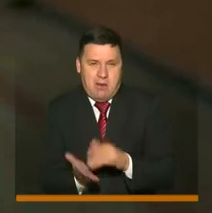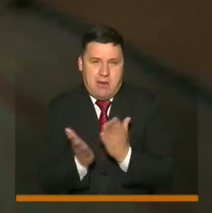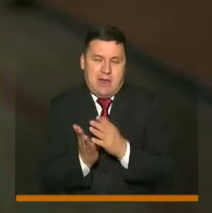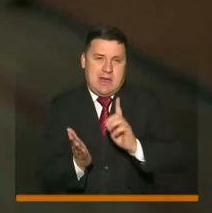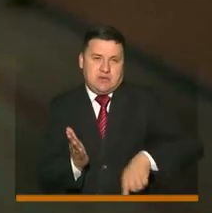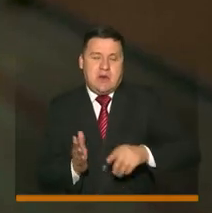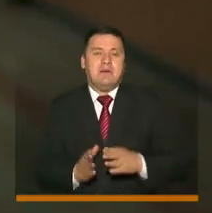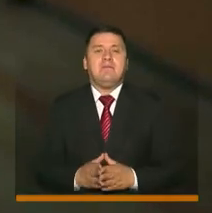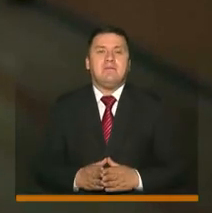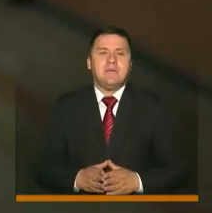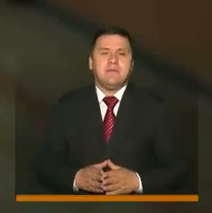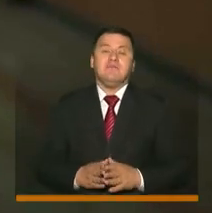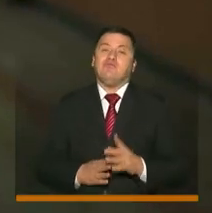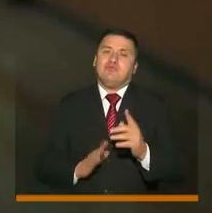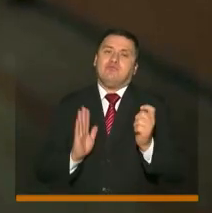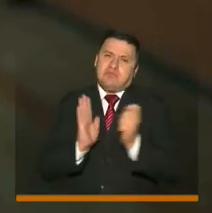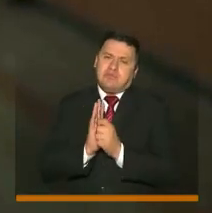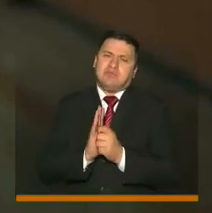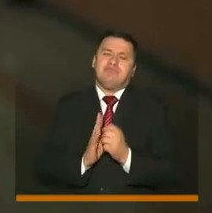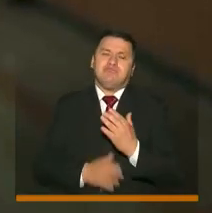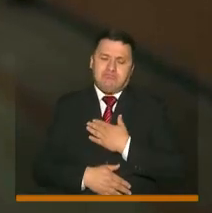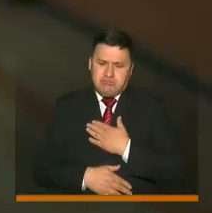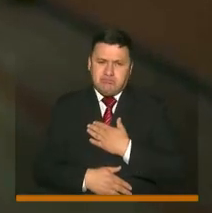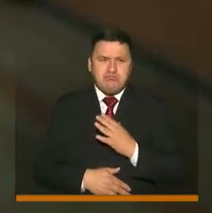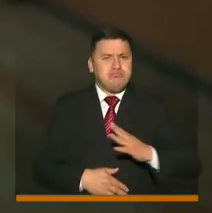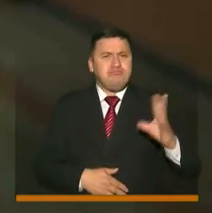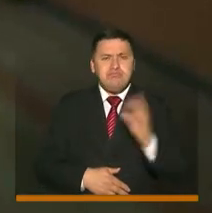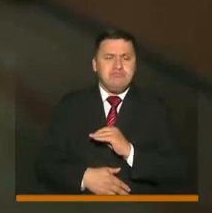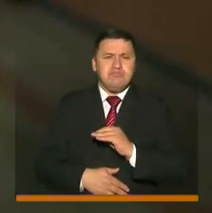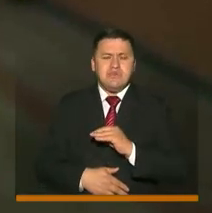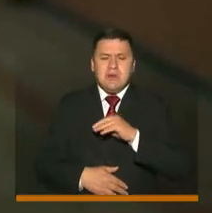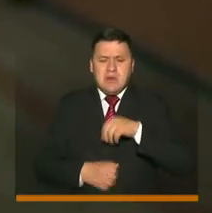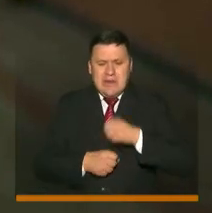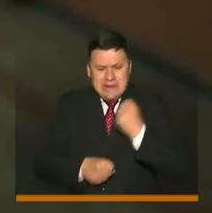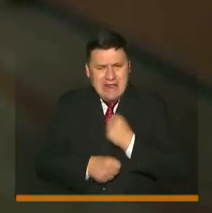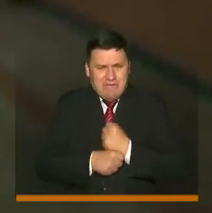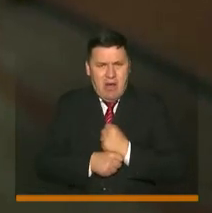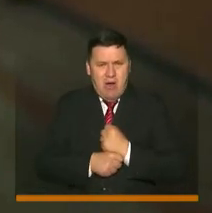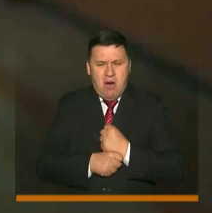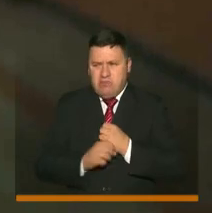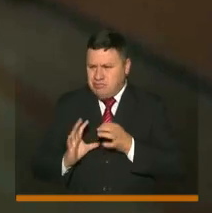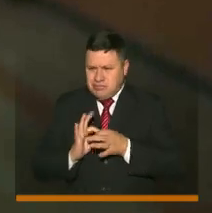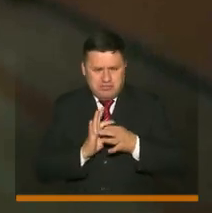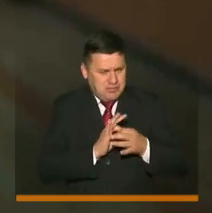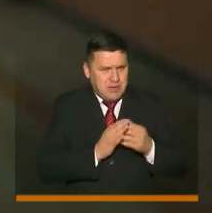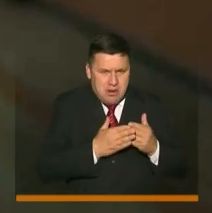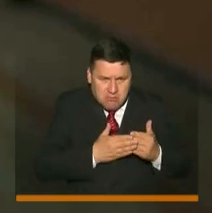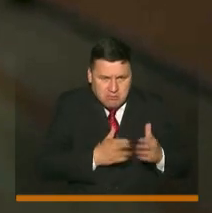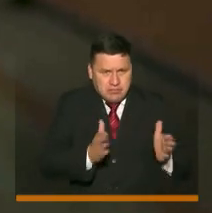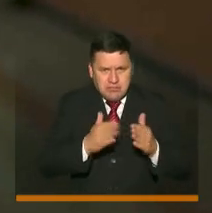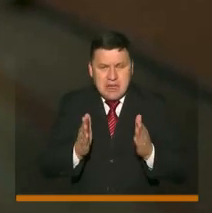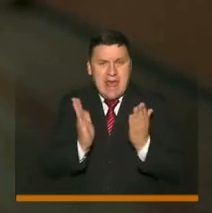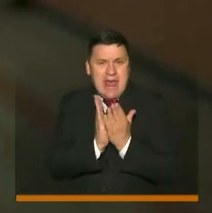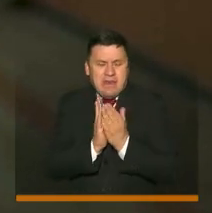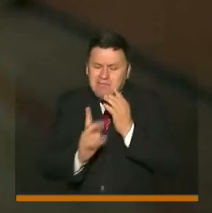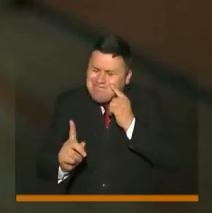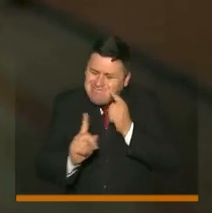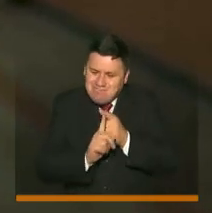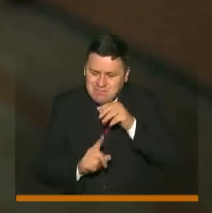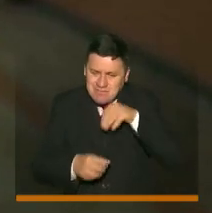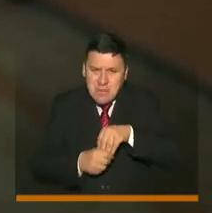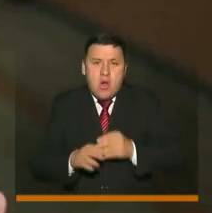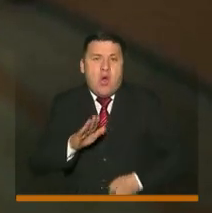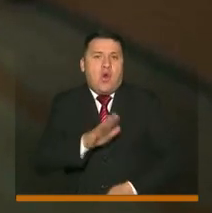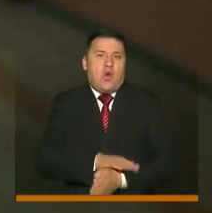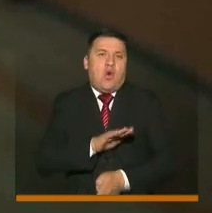escuela. Por eso, mantendremos todos los medios que hemos puesto a disposición de la educación para